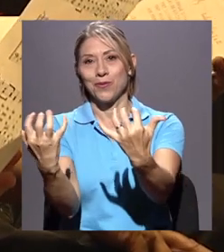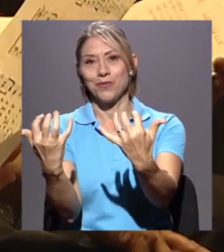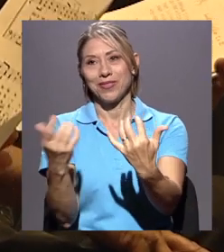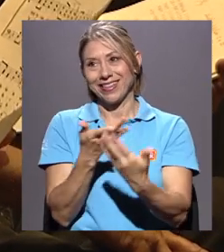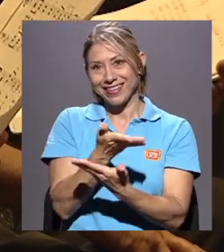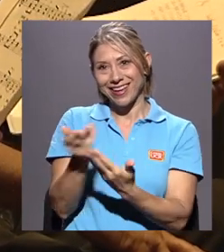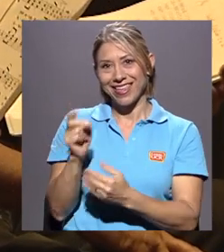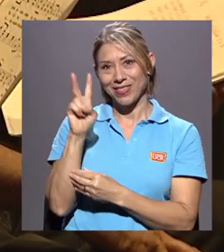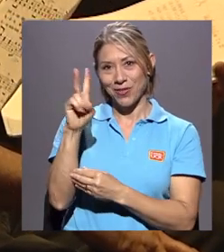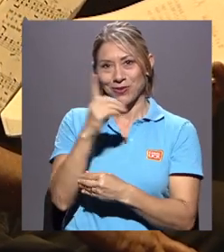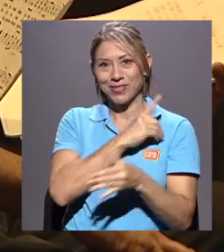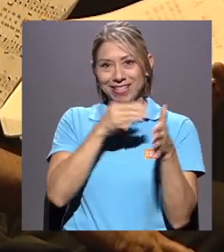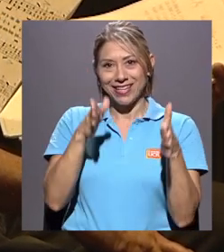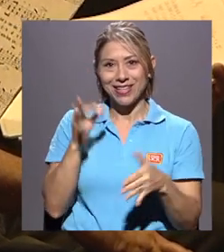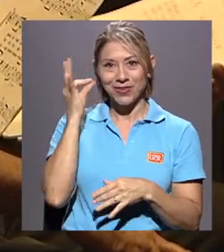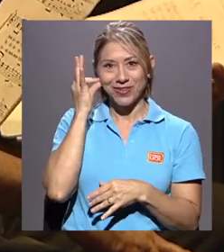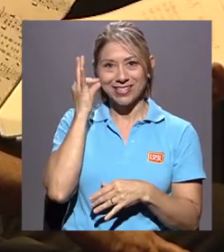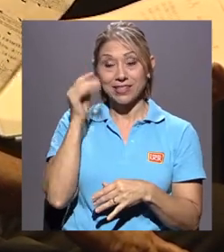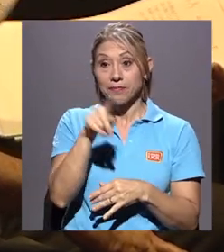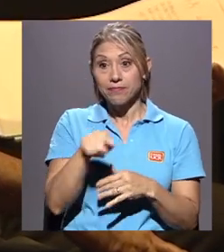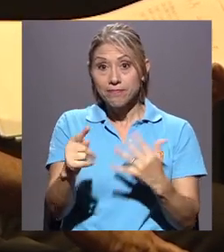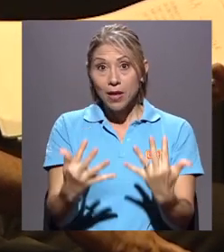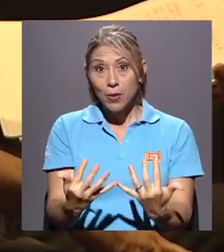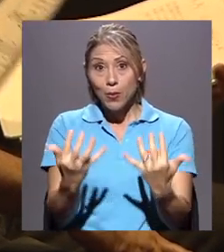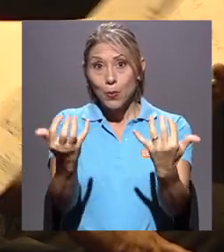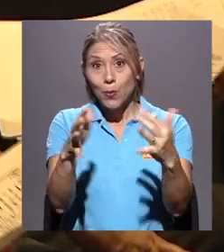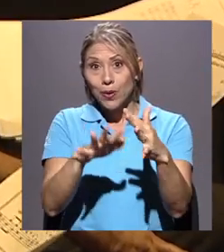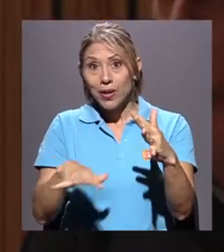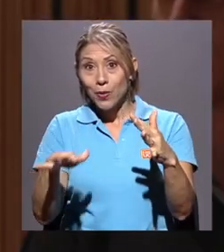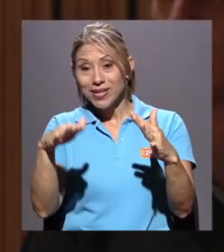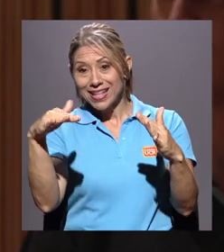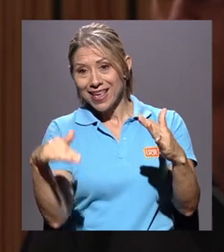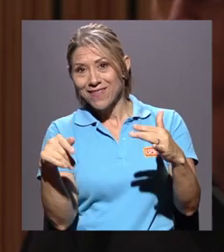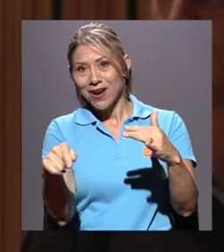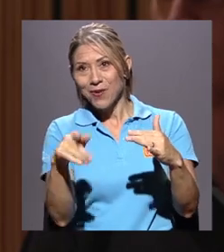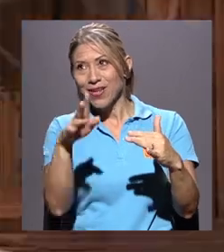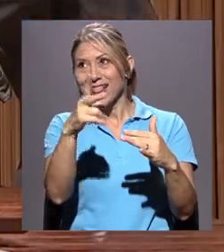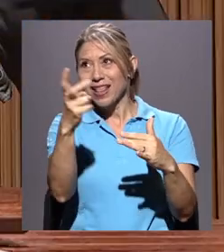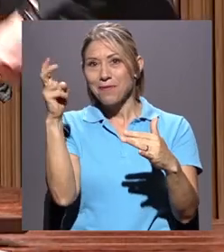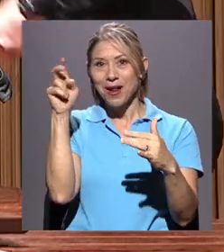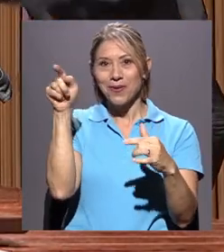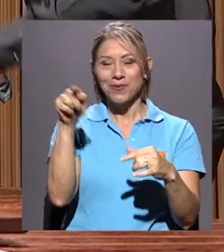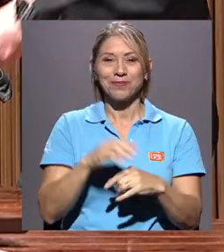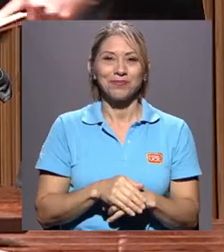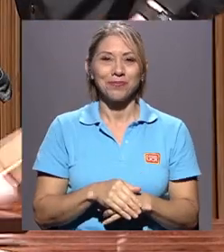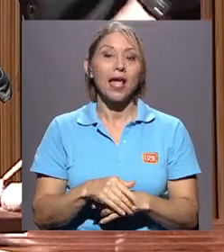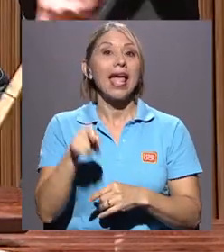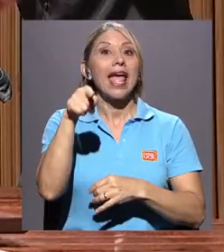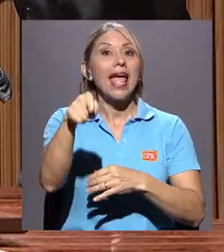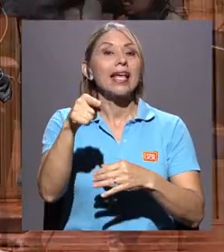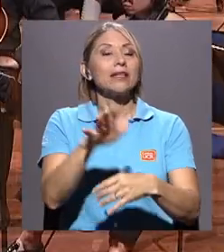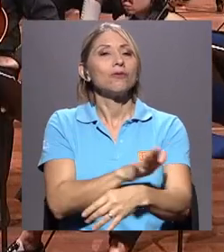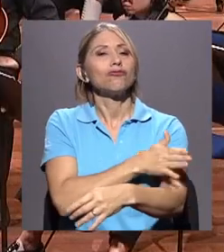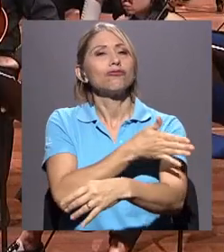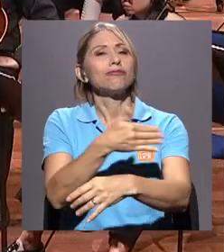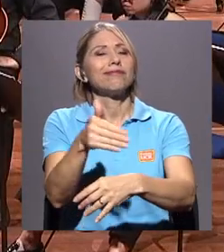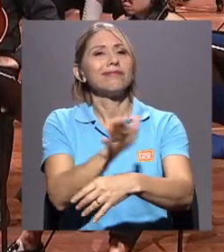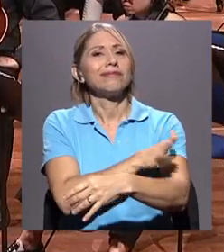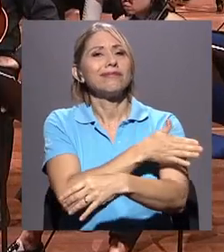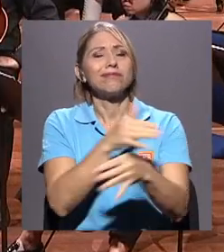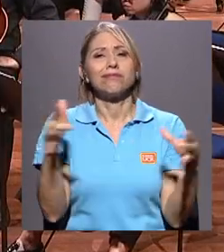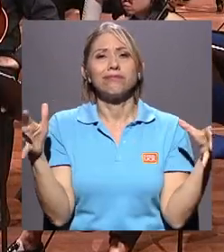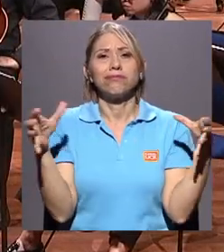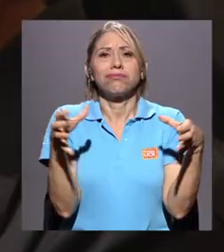el público. Y el público del aula magna es el de abajo y el del balcón. La obra fue interpretada por